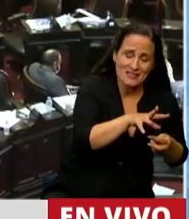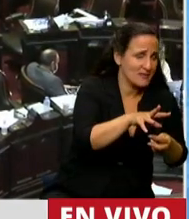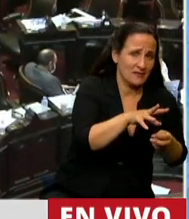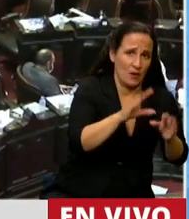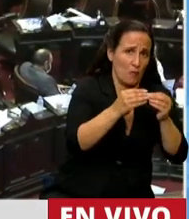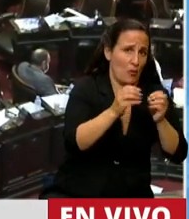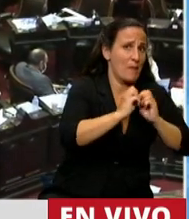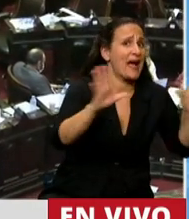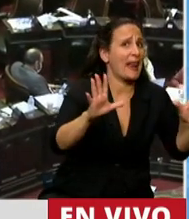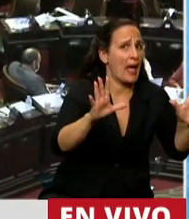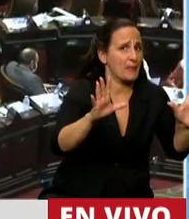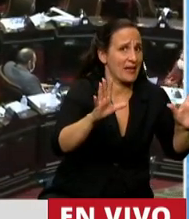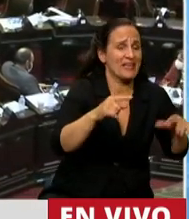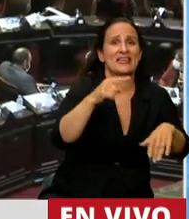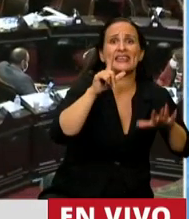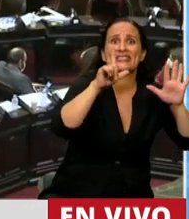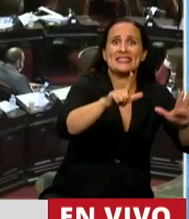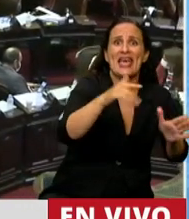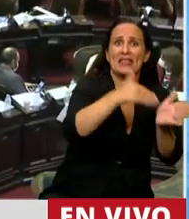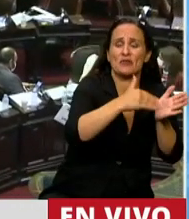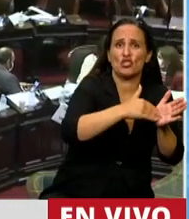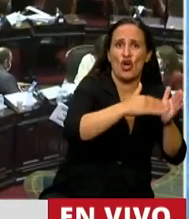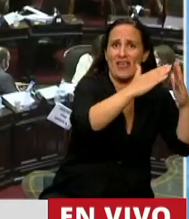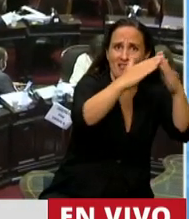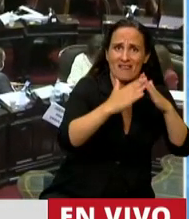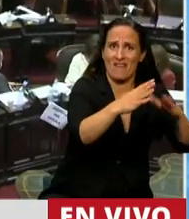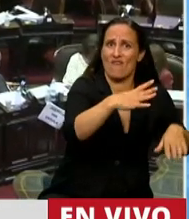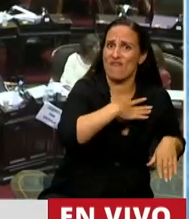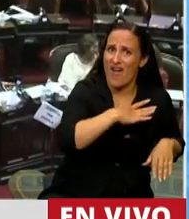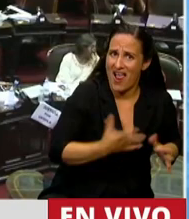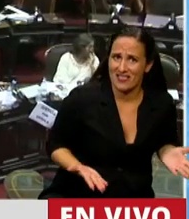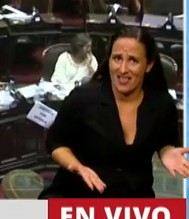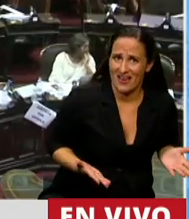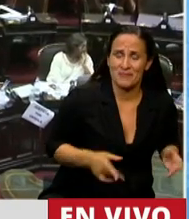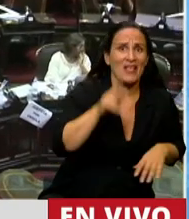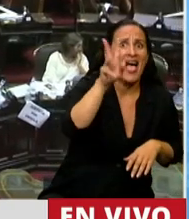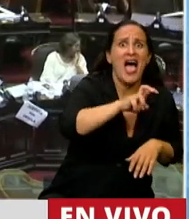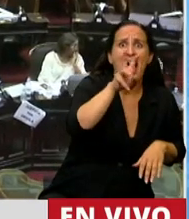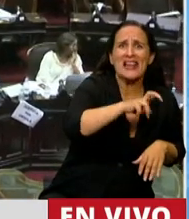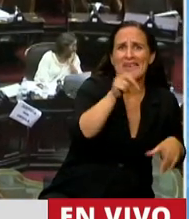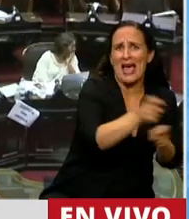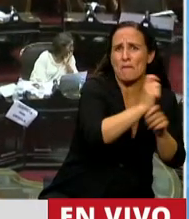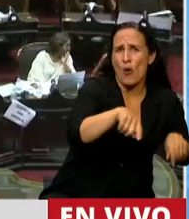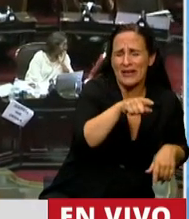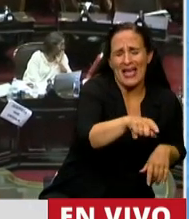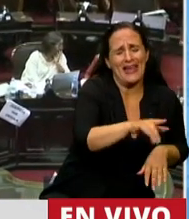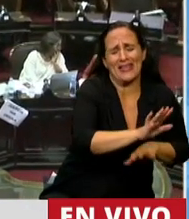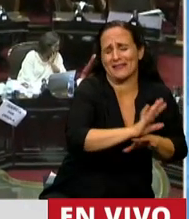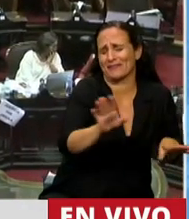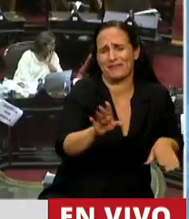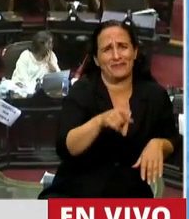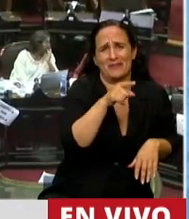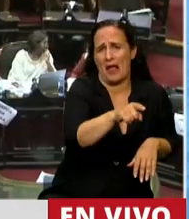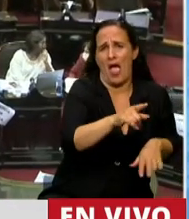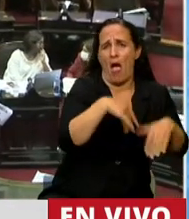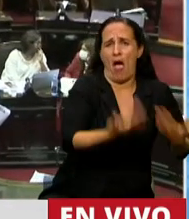problema grave en la Argentina. 7 millones de faltantes de vivienda. Los alquileres, las inmobiliarias, no quieren torcer el brazo